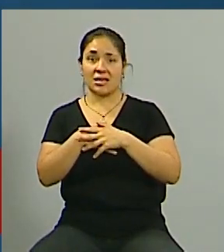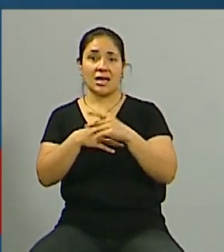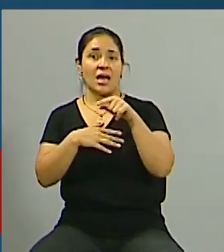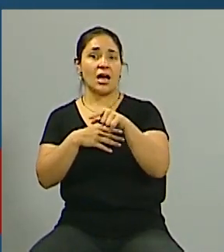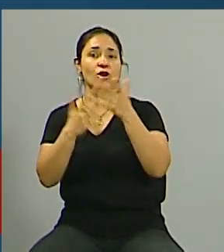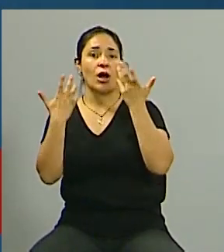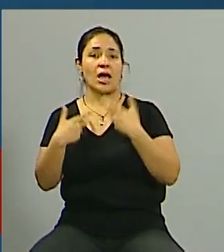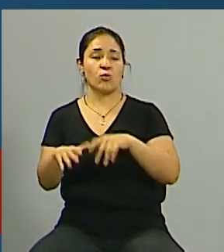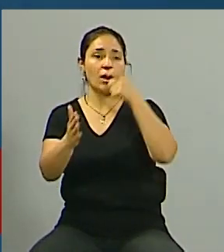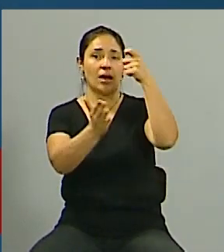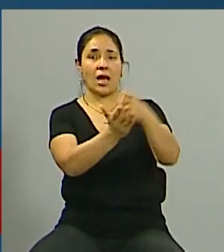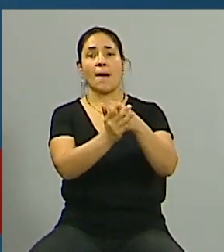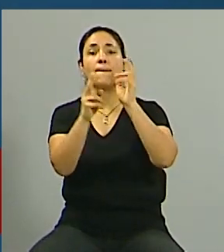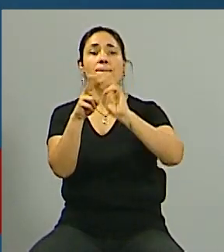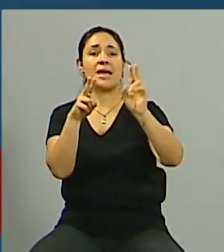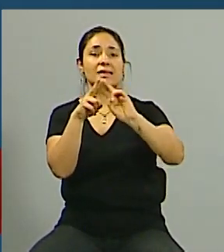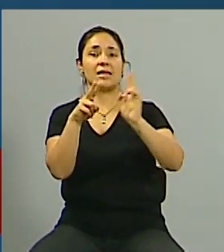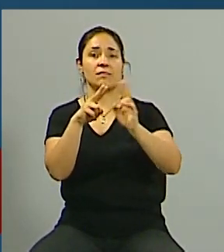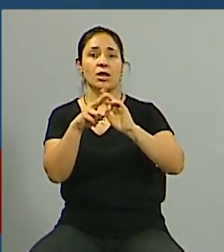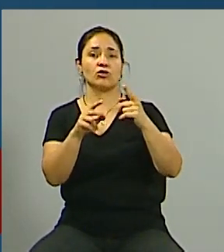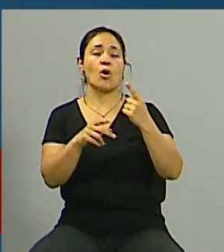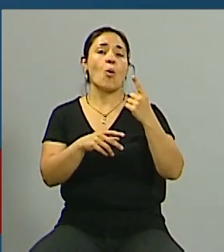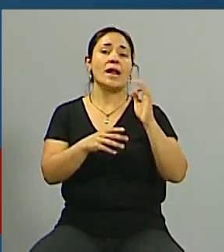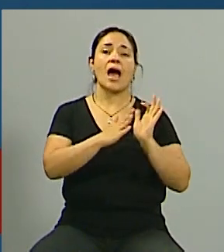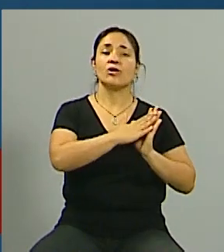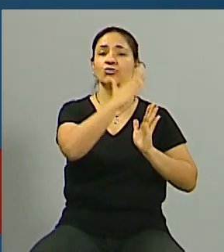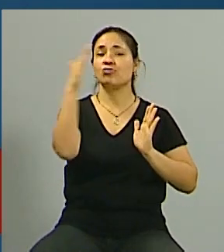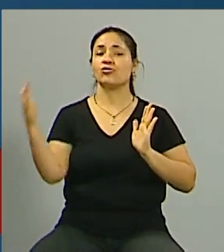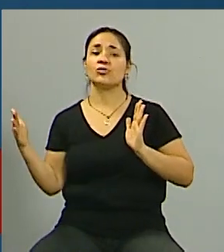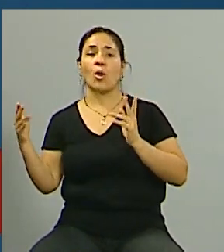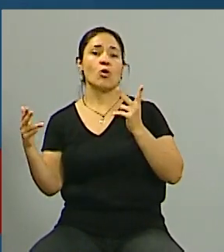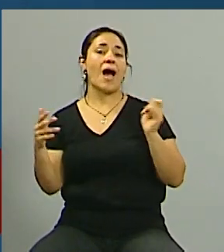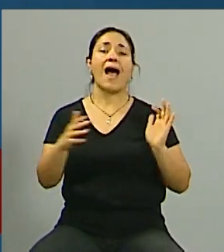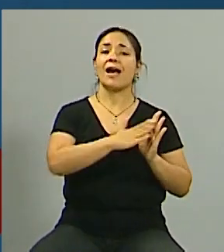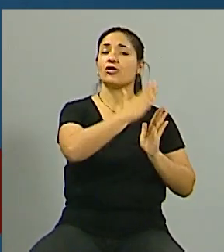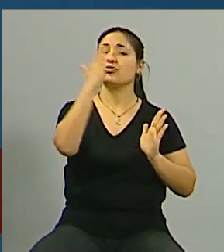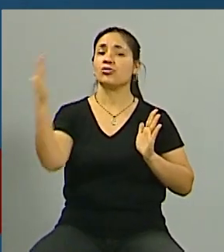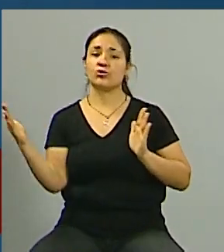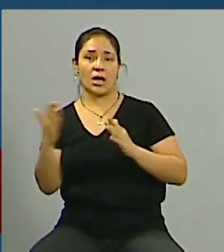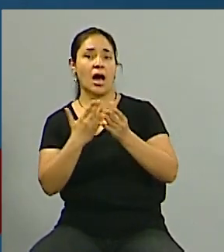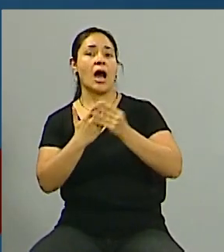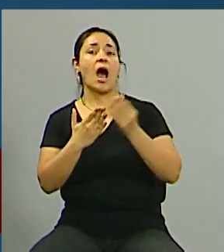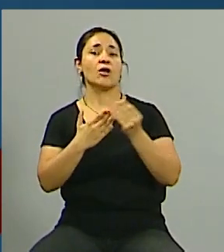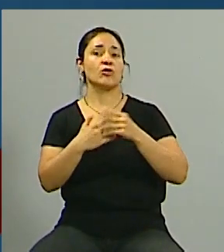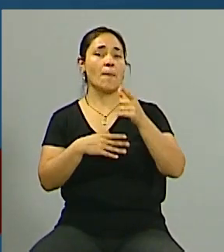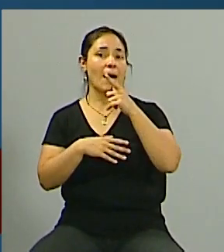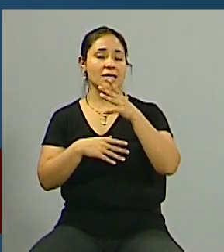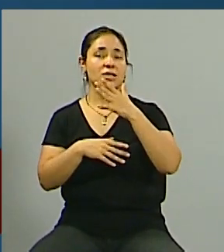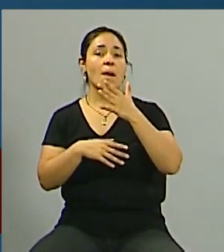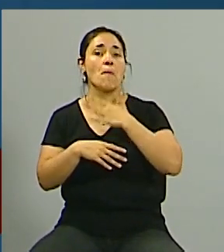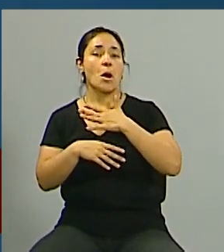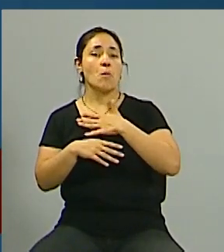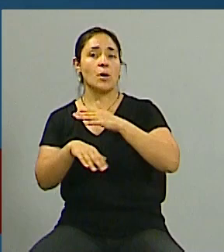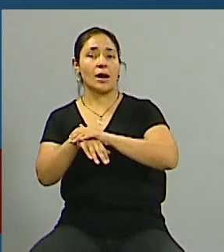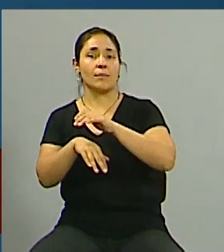habituales es decir hicieron mantenimientos anuales o cada dos años bueno podría considerarse que este gasto también vendría a ser un gasto ordinario